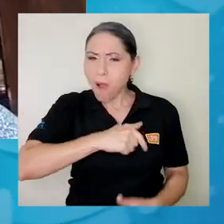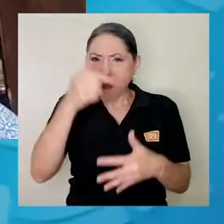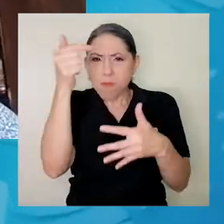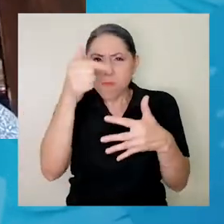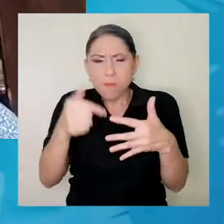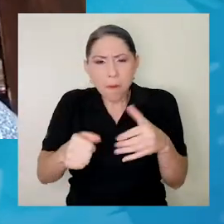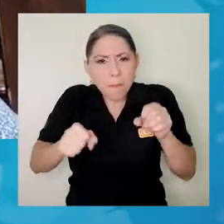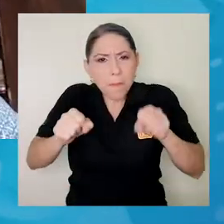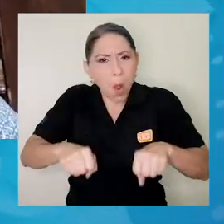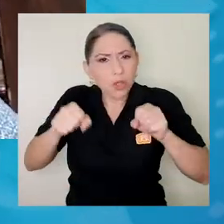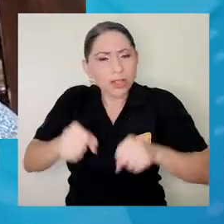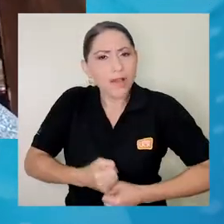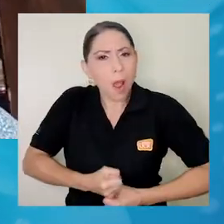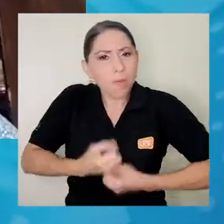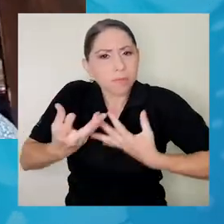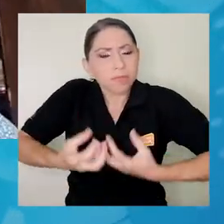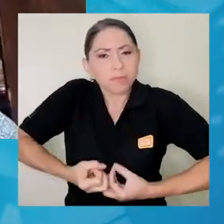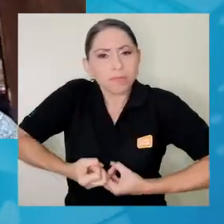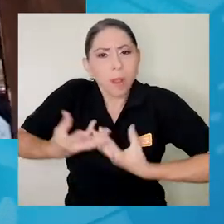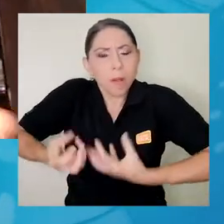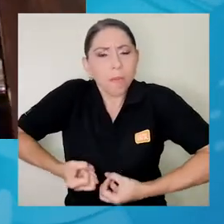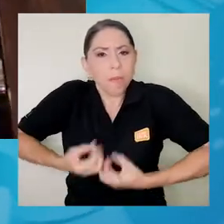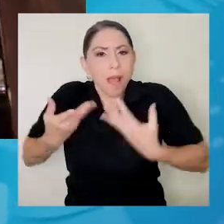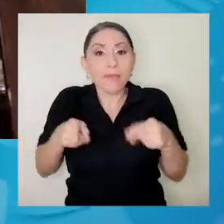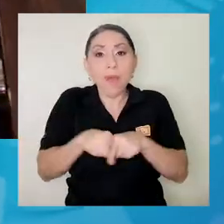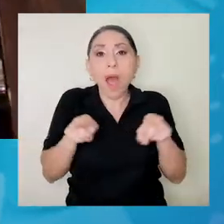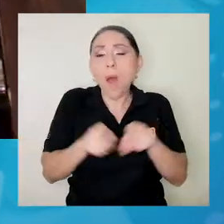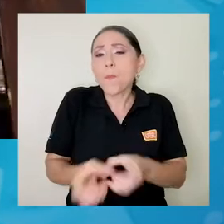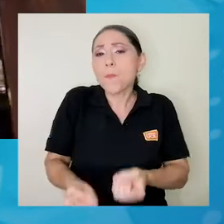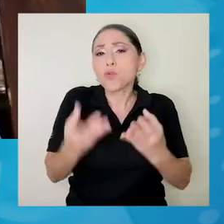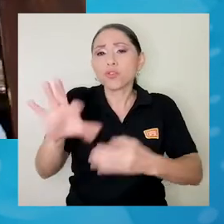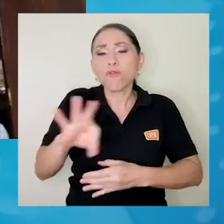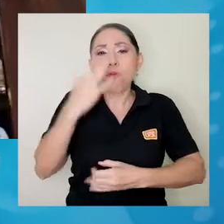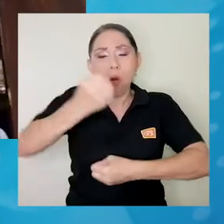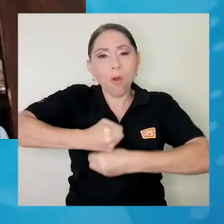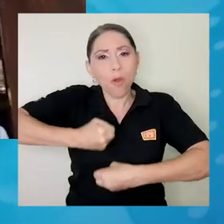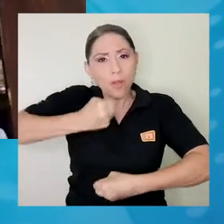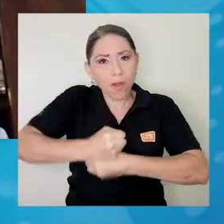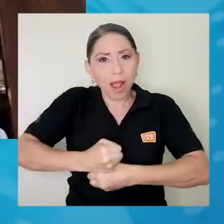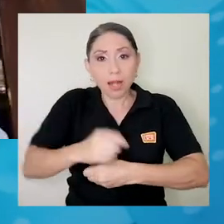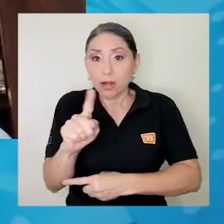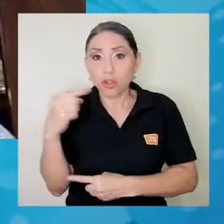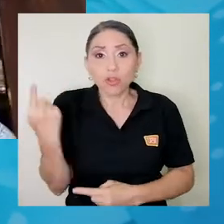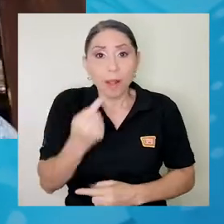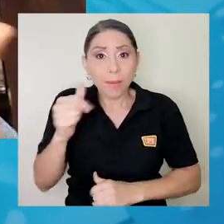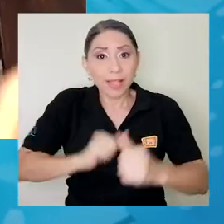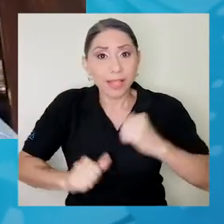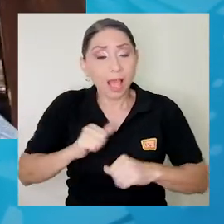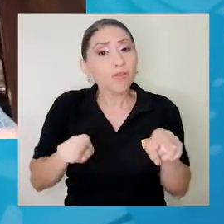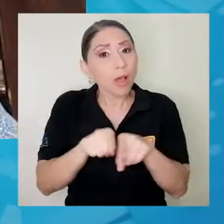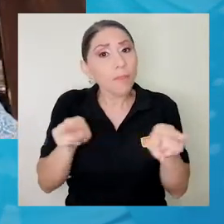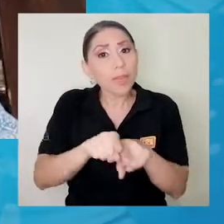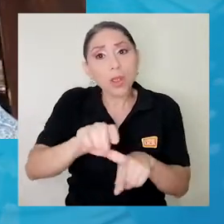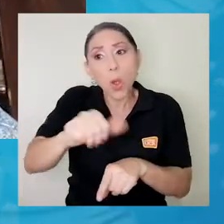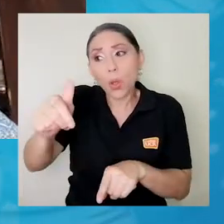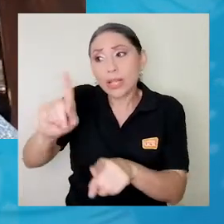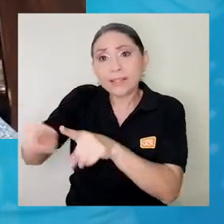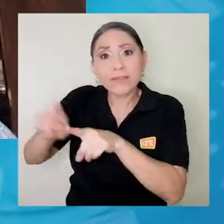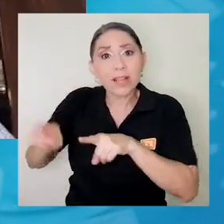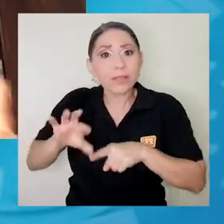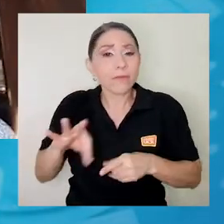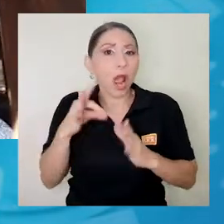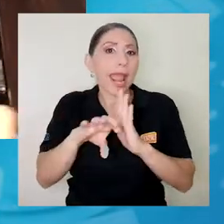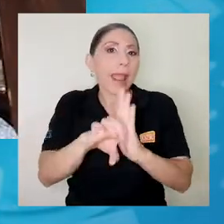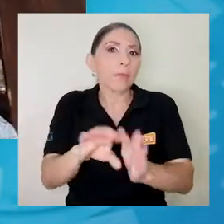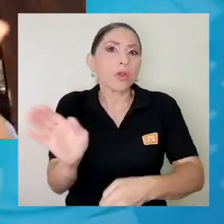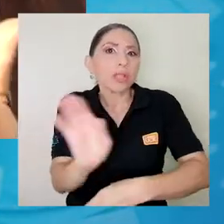expresivas y además muchas formas de trabajar, no solamente en teatro, sino en otros medios, como